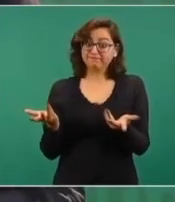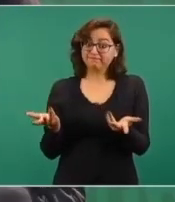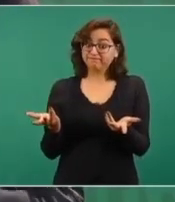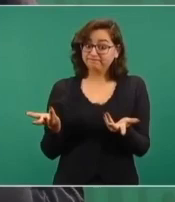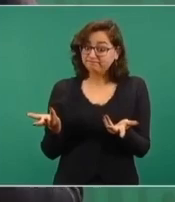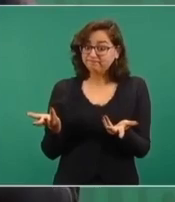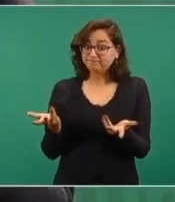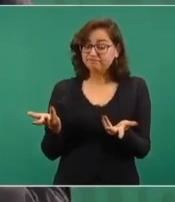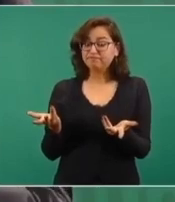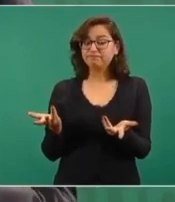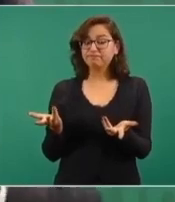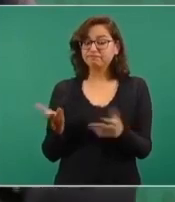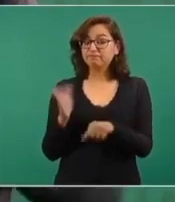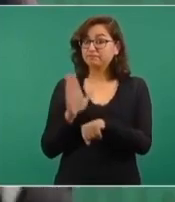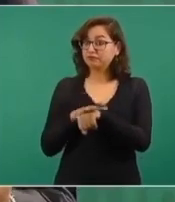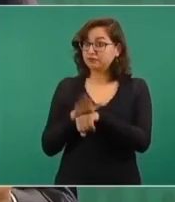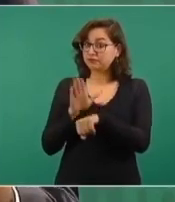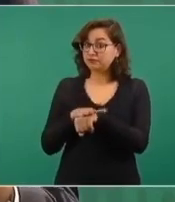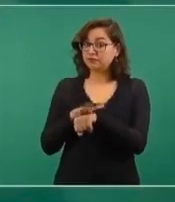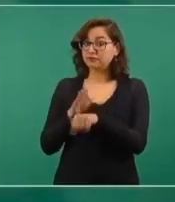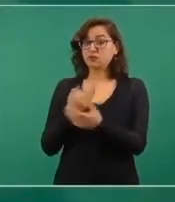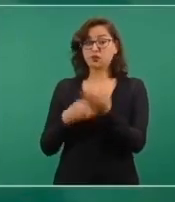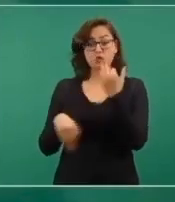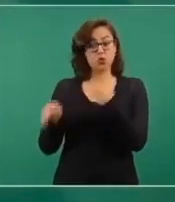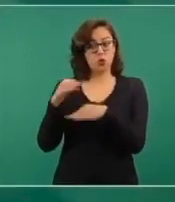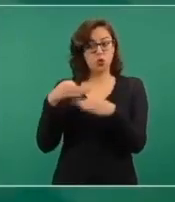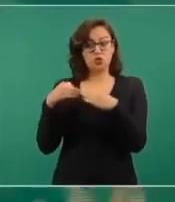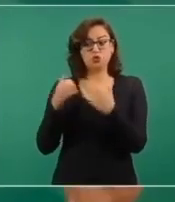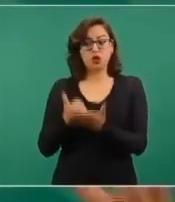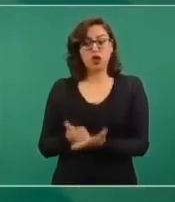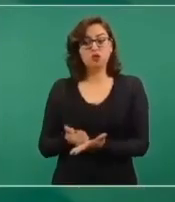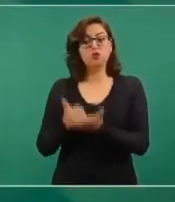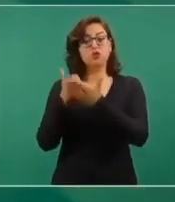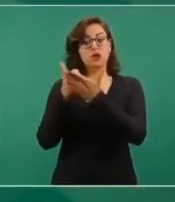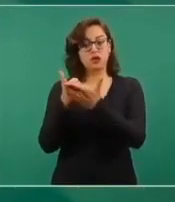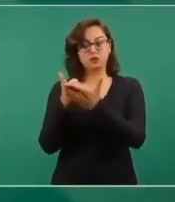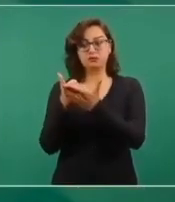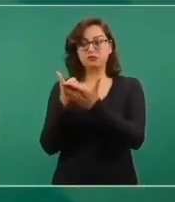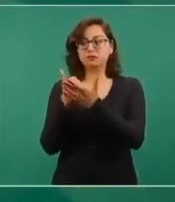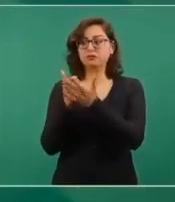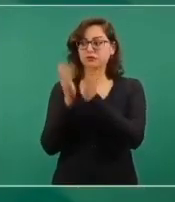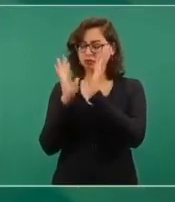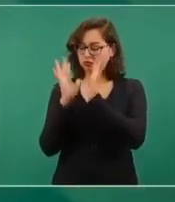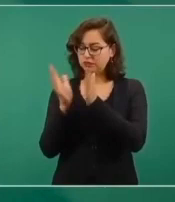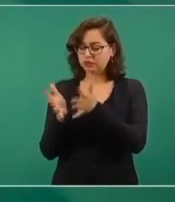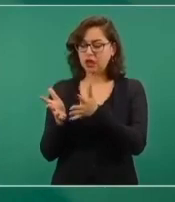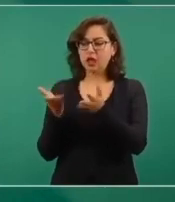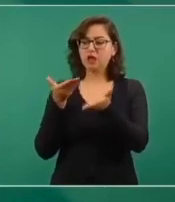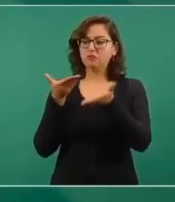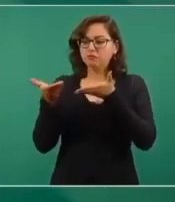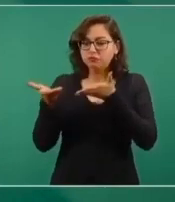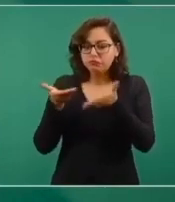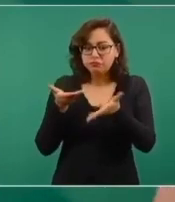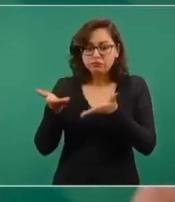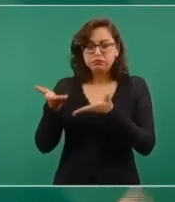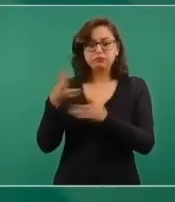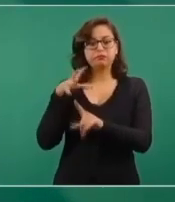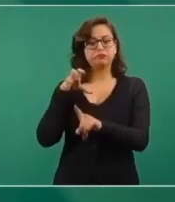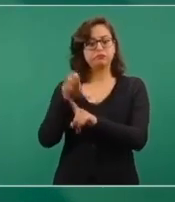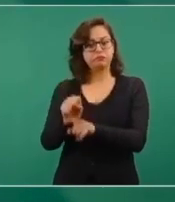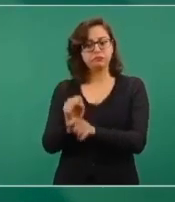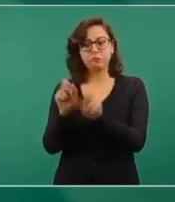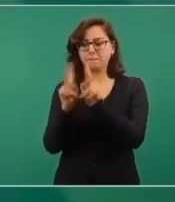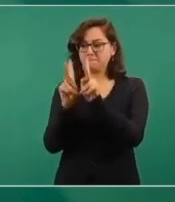Entonces, hacer un llamado a que todos ayuden para que podamos conseguir la paz, que ya no haya